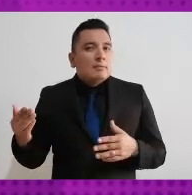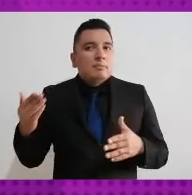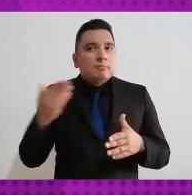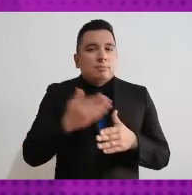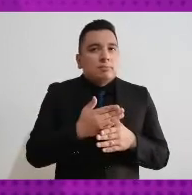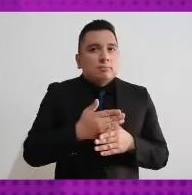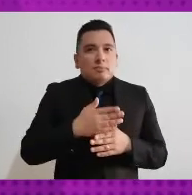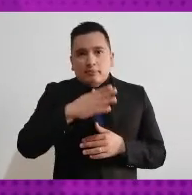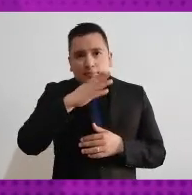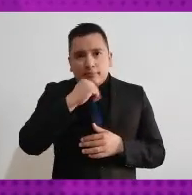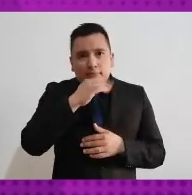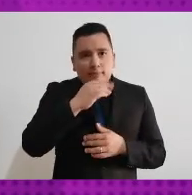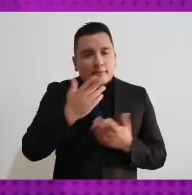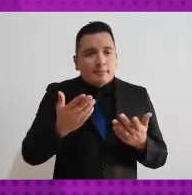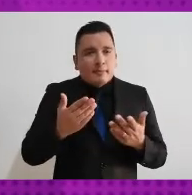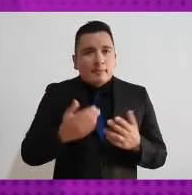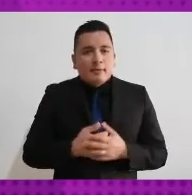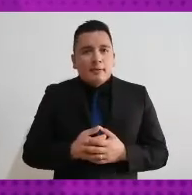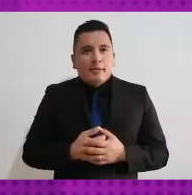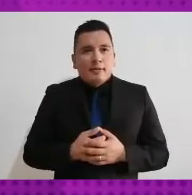persona de acudir